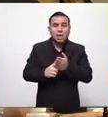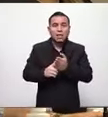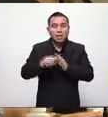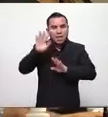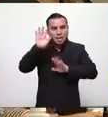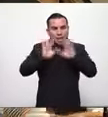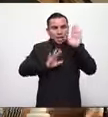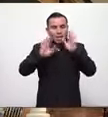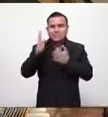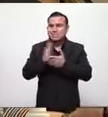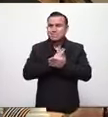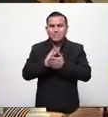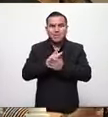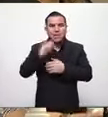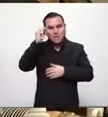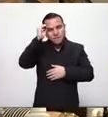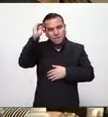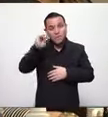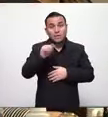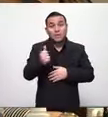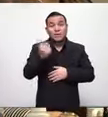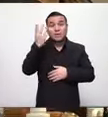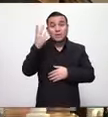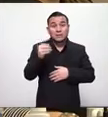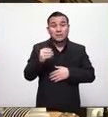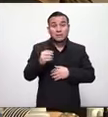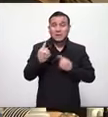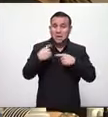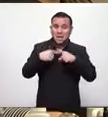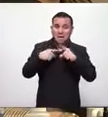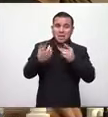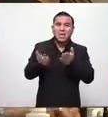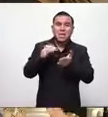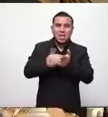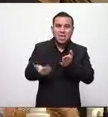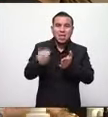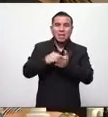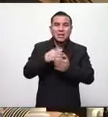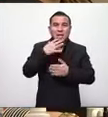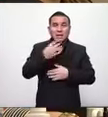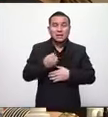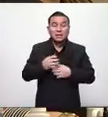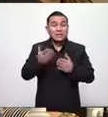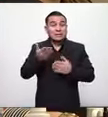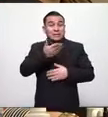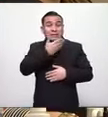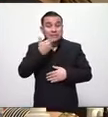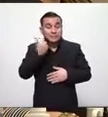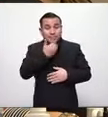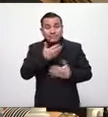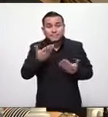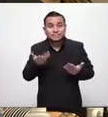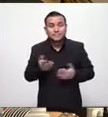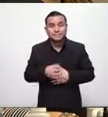negaba una y otra vez mientras a otros diputados los dejaban hasta repetirse y no eran miembros de la comisión política